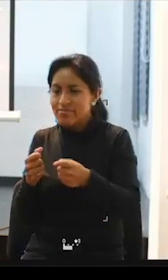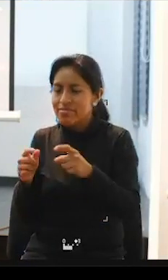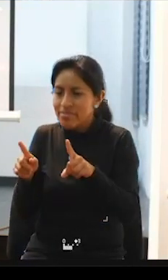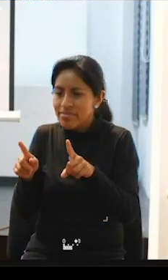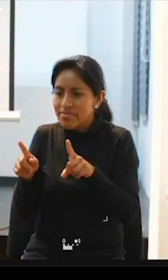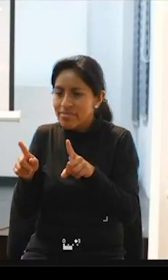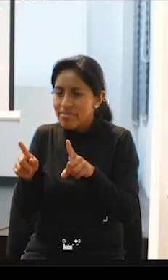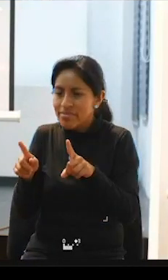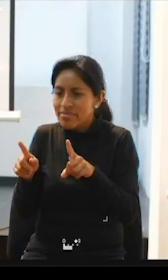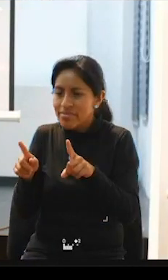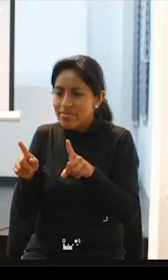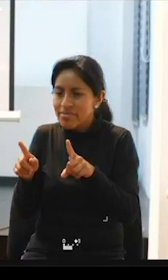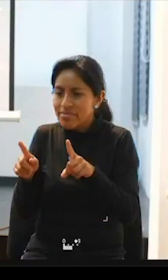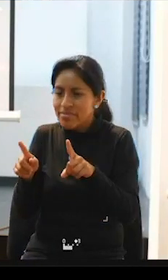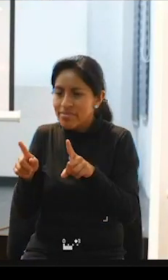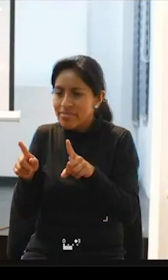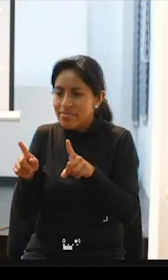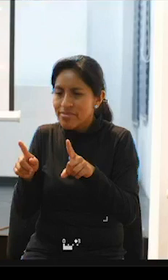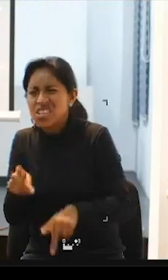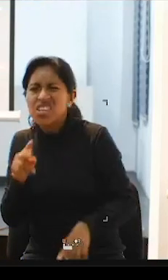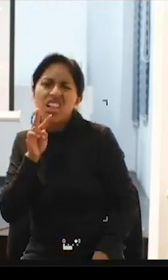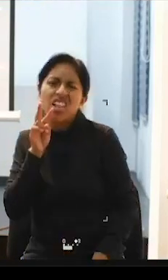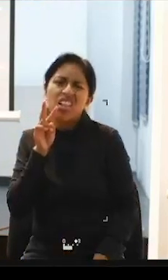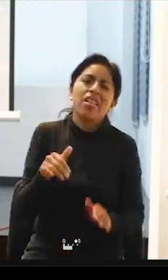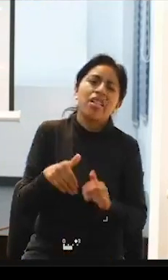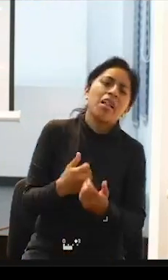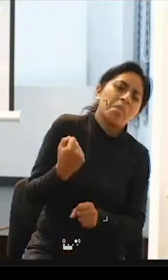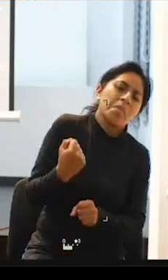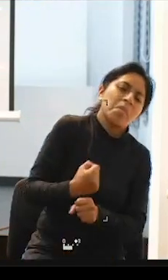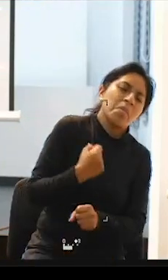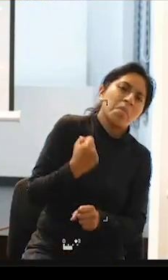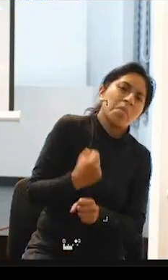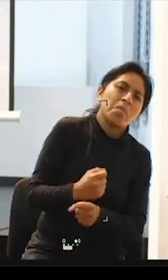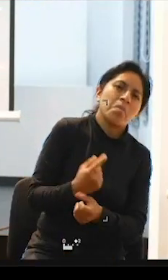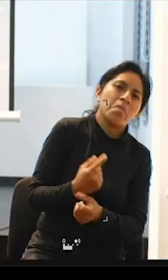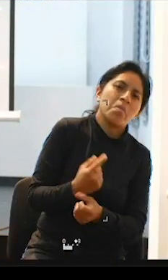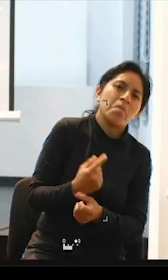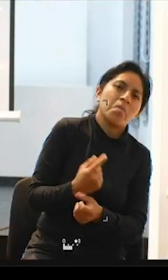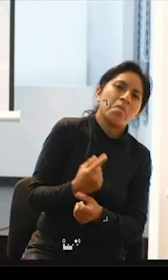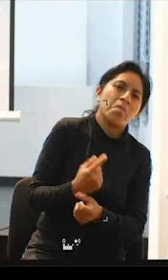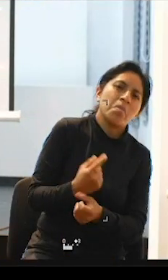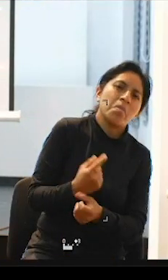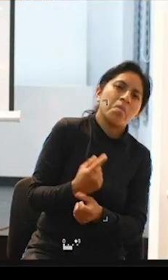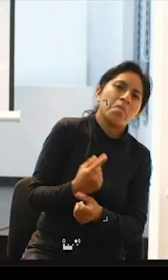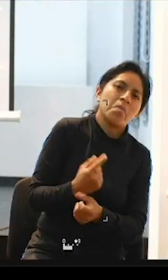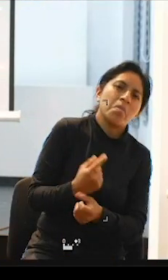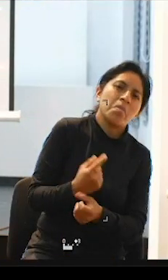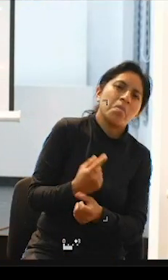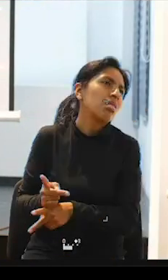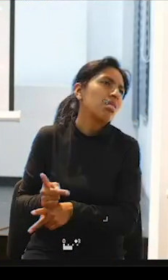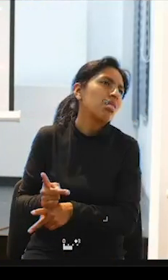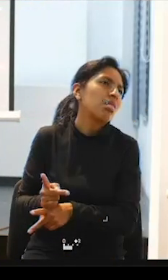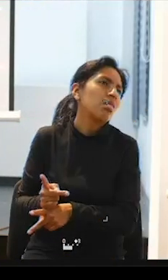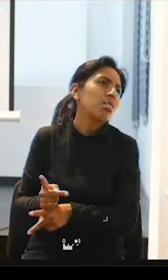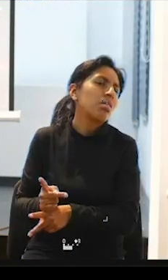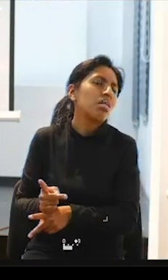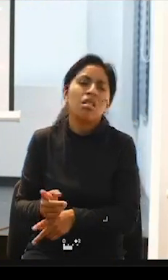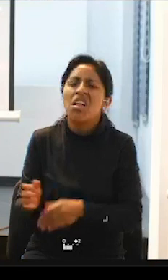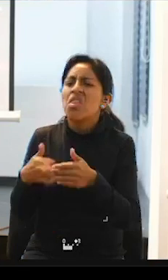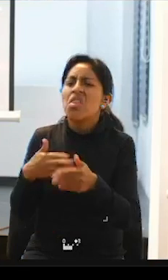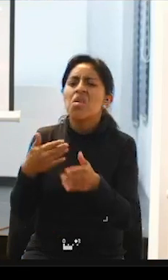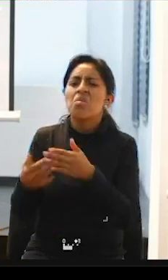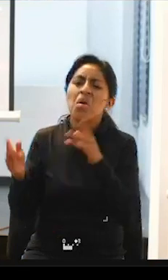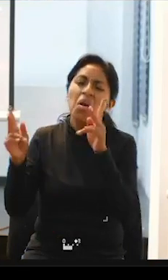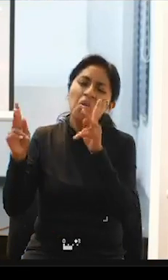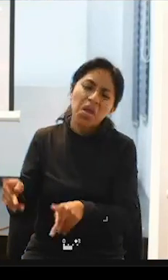algunas de estas personas lo están viendo solamente como un trabajo verdad como un cuido dependiendo la persona si está o no está empoderada lo están